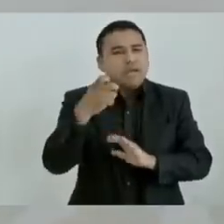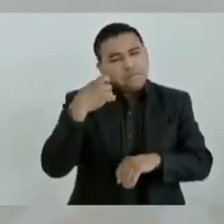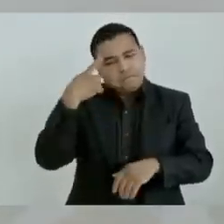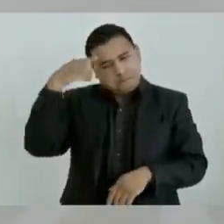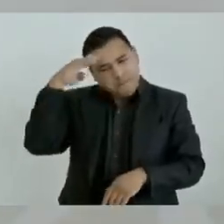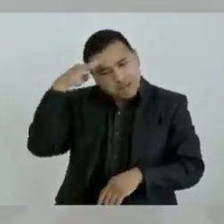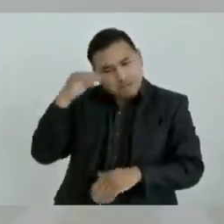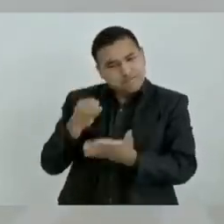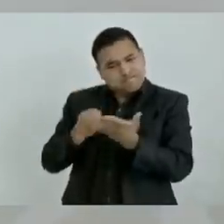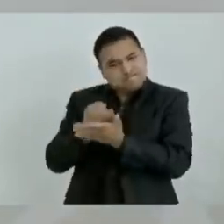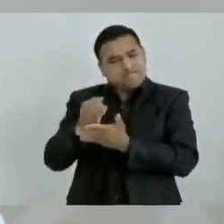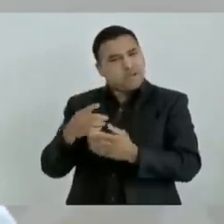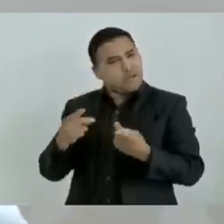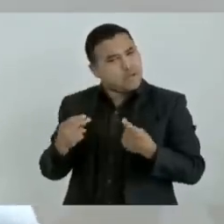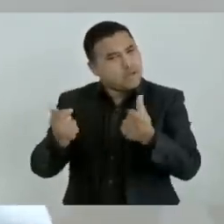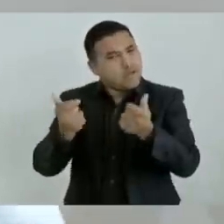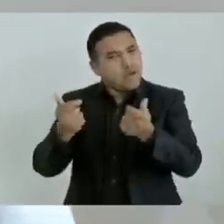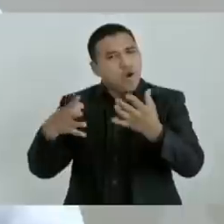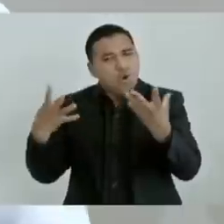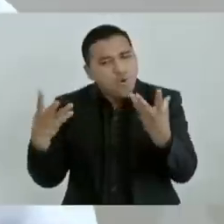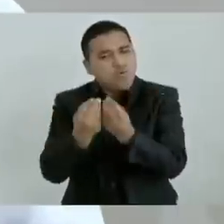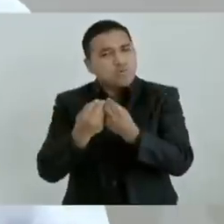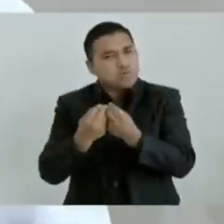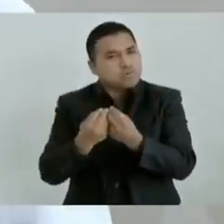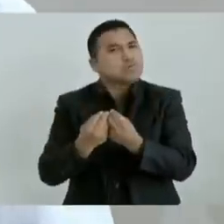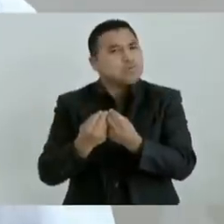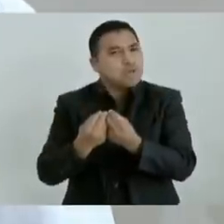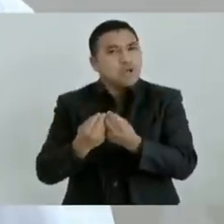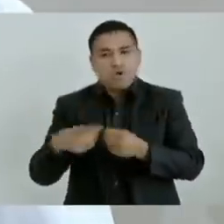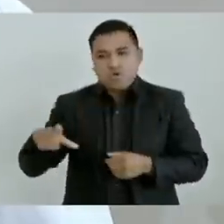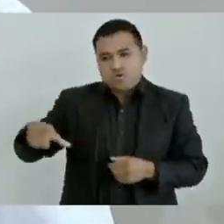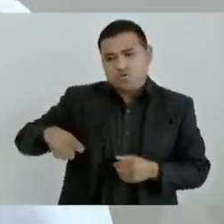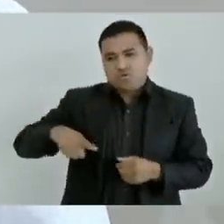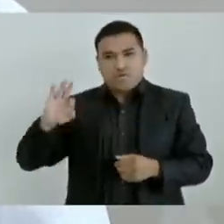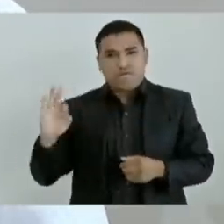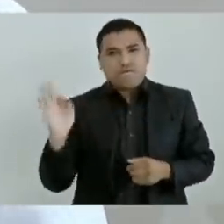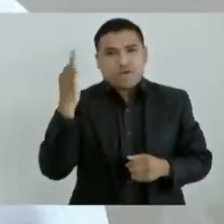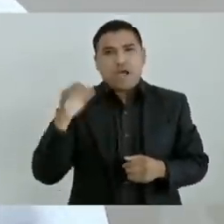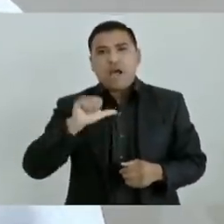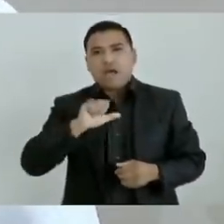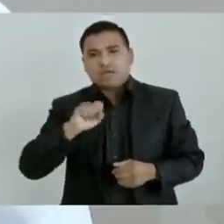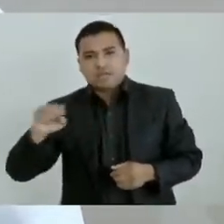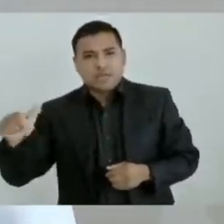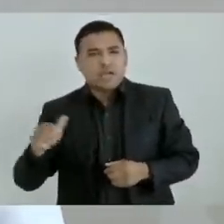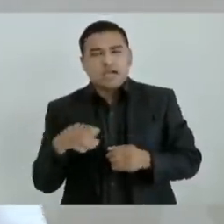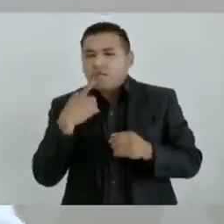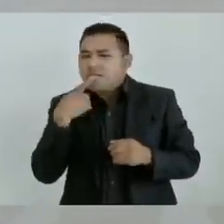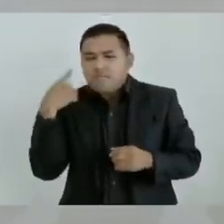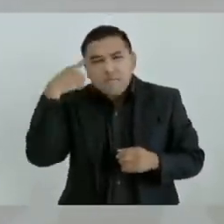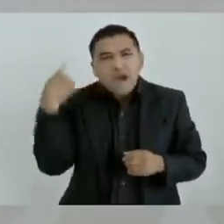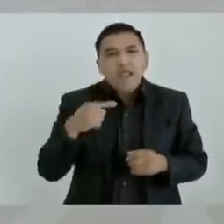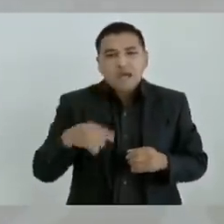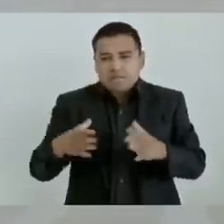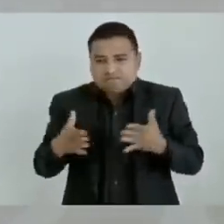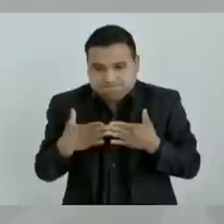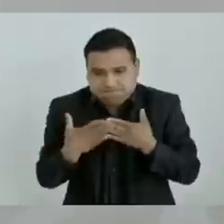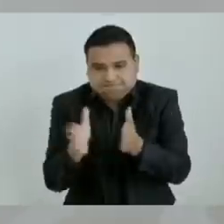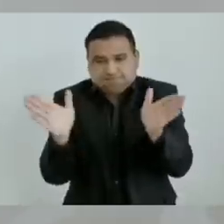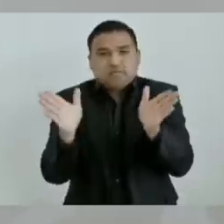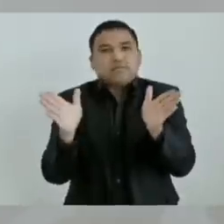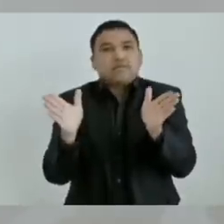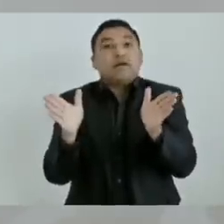decisión inmediata, conjuntamente con el Gobierno Federal, con ASA, para su ampliación.